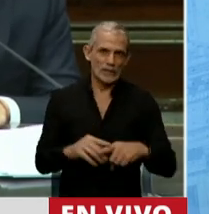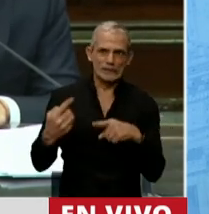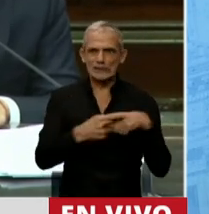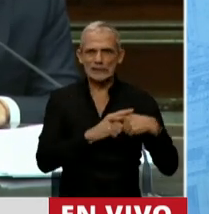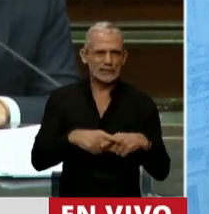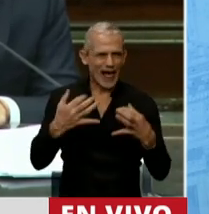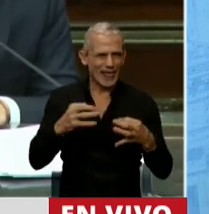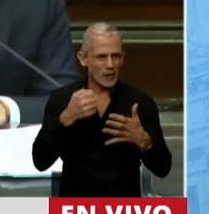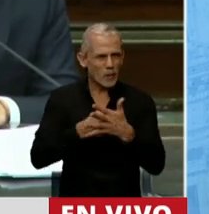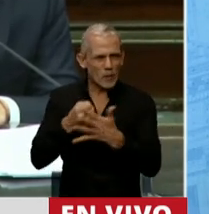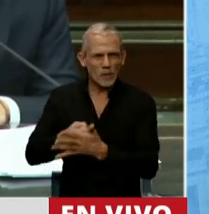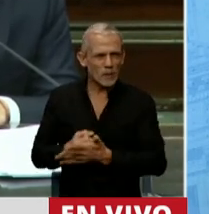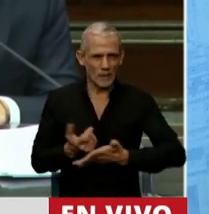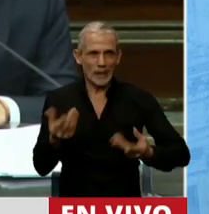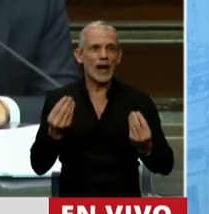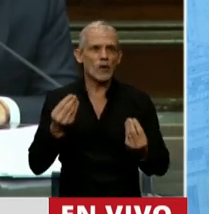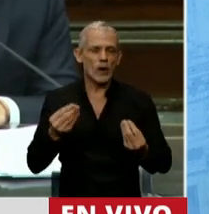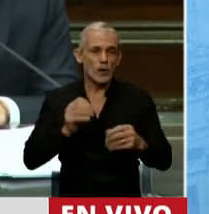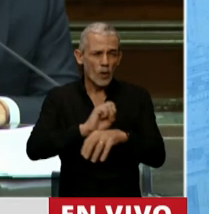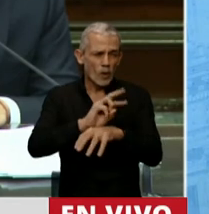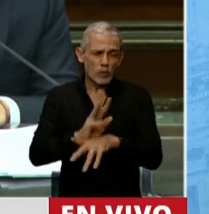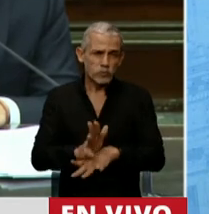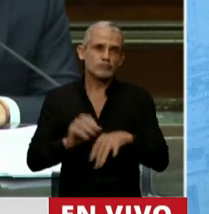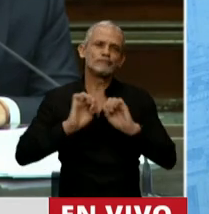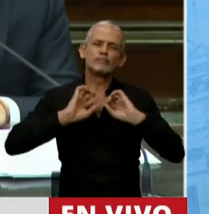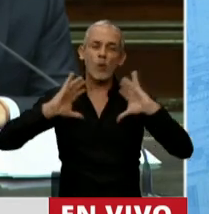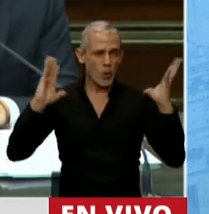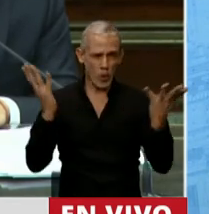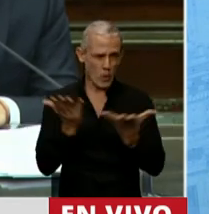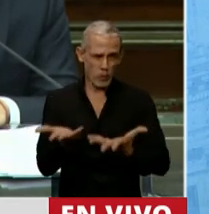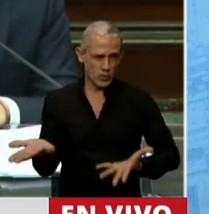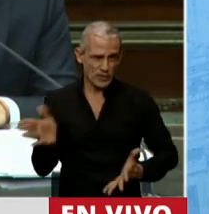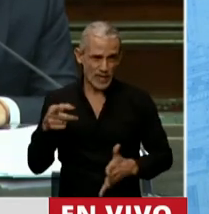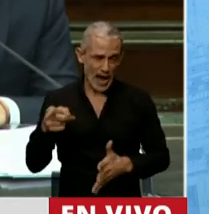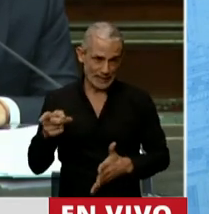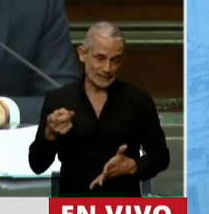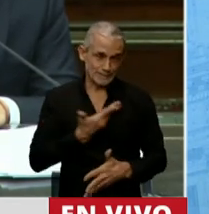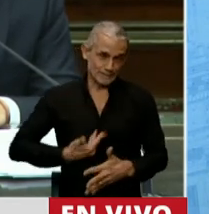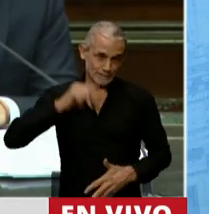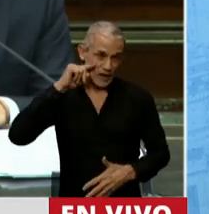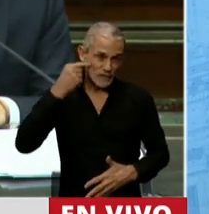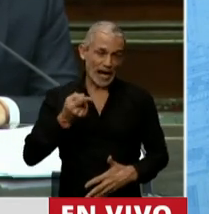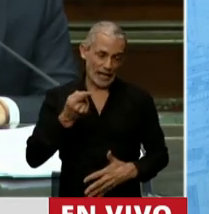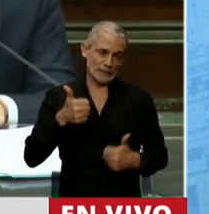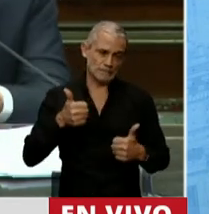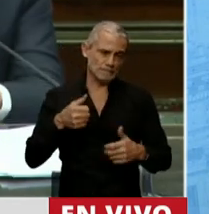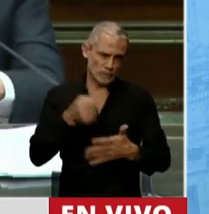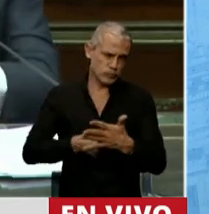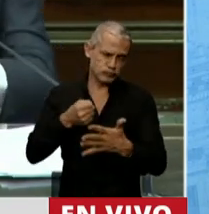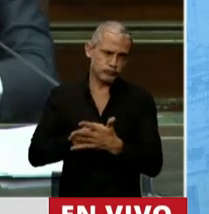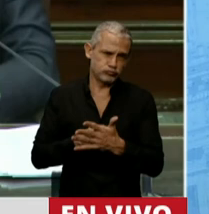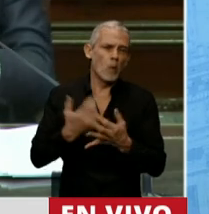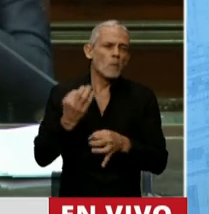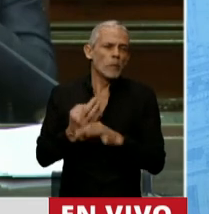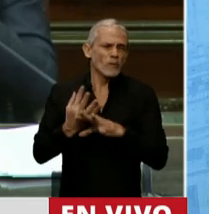en todo este tiempo con una pandemia de carácter mundial, que la verdad que lo dicen los